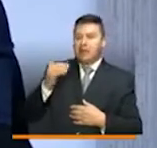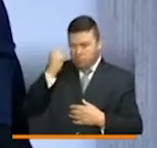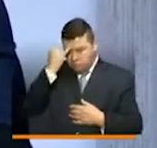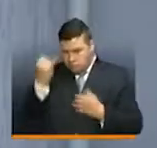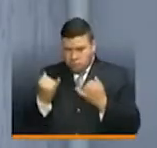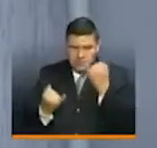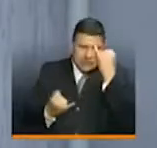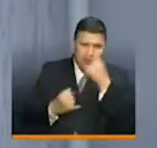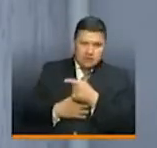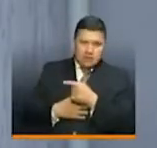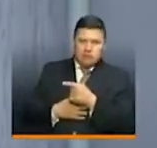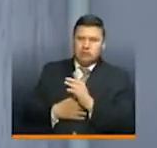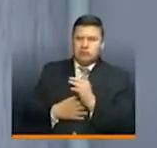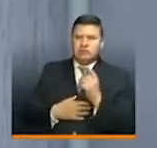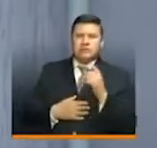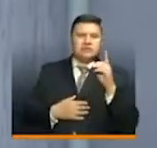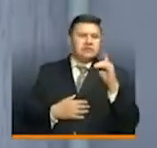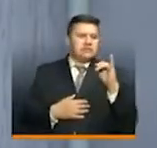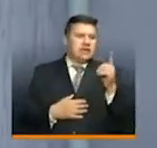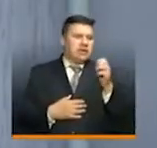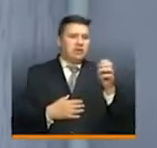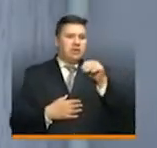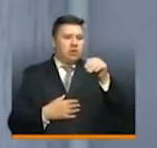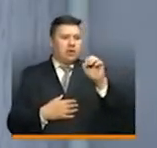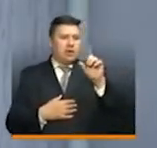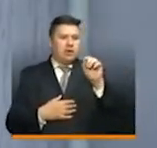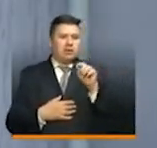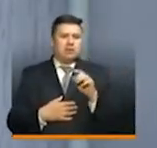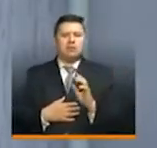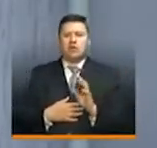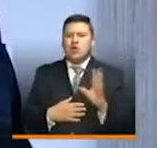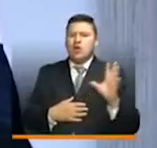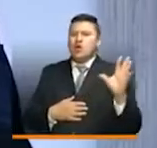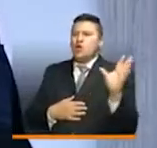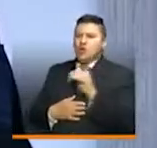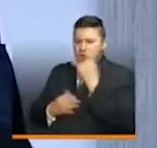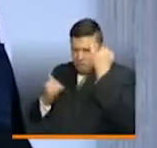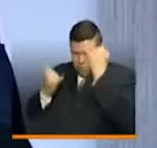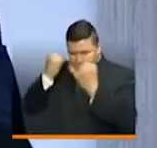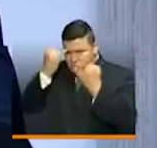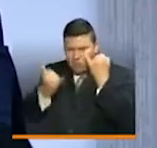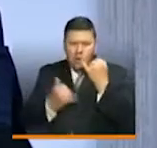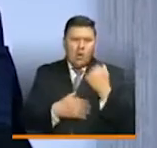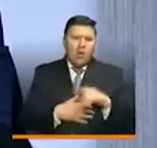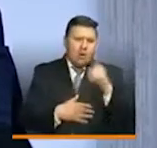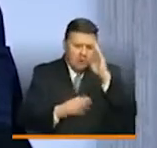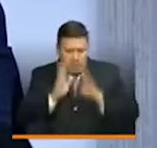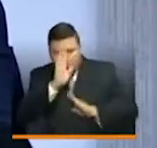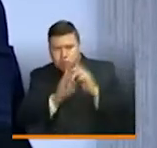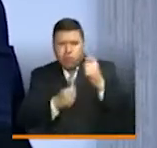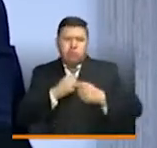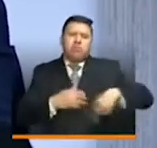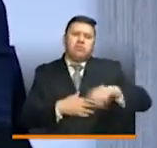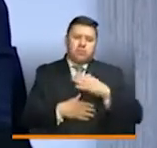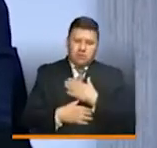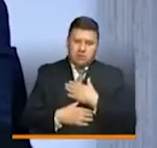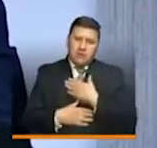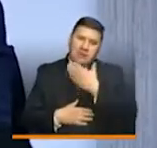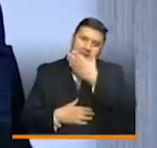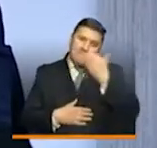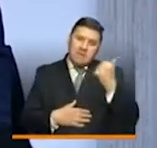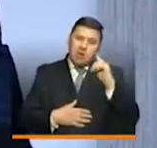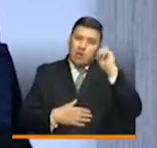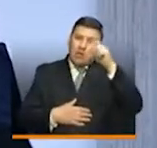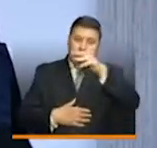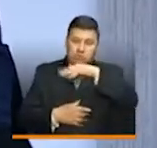y su iniciativa, Diego Molano, pero sobre todo todos los diseñadores, esos emprendedores. Y qué mejor que un